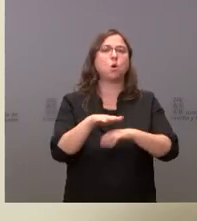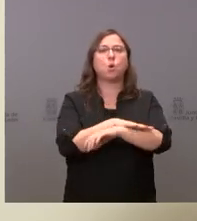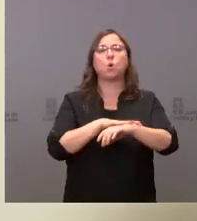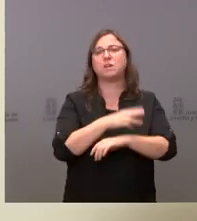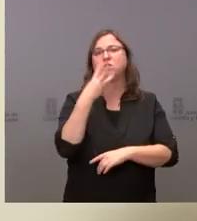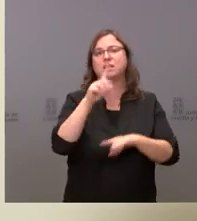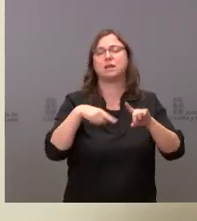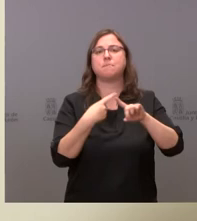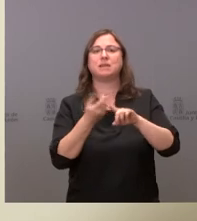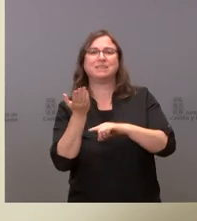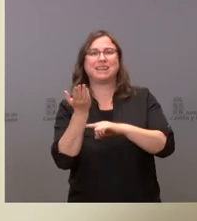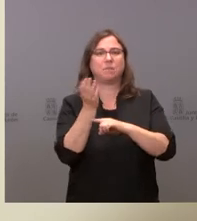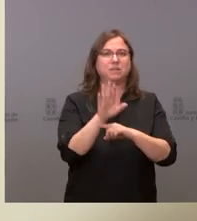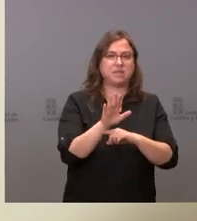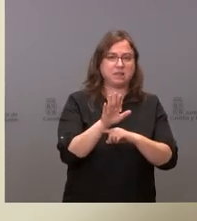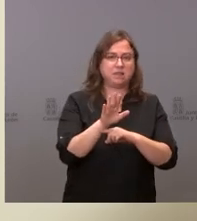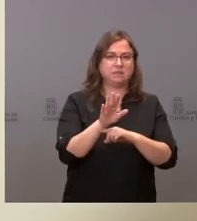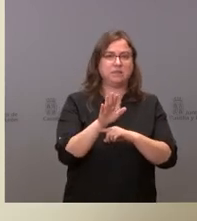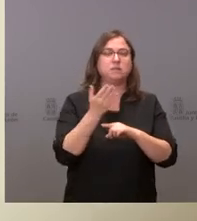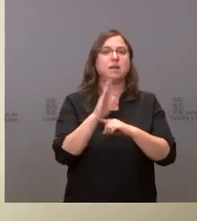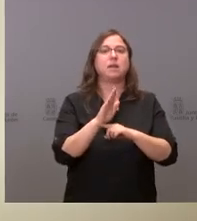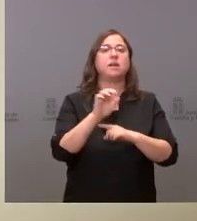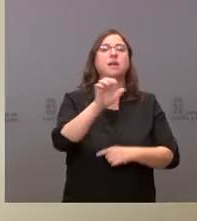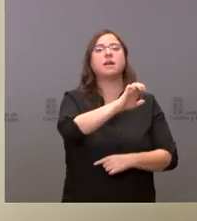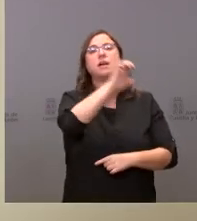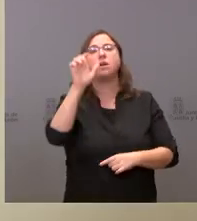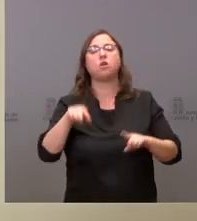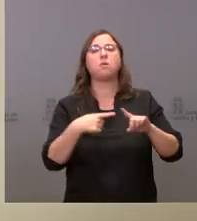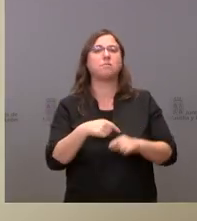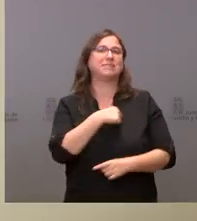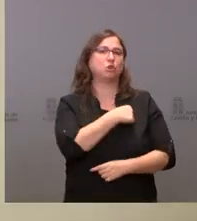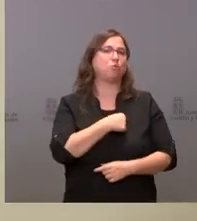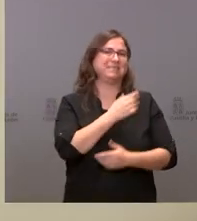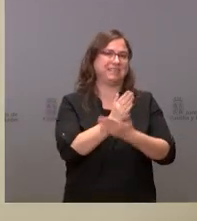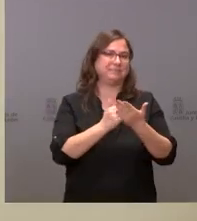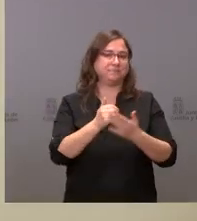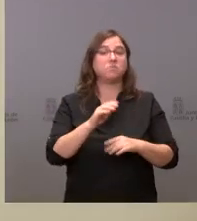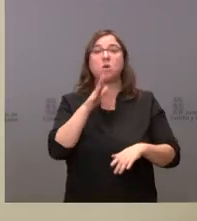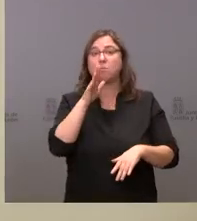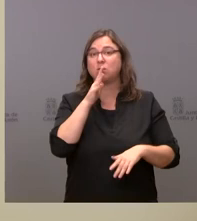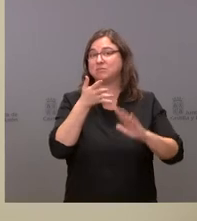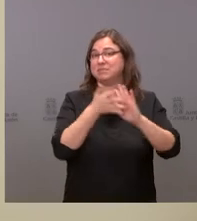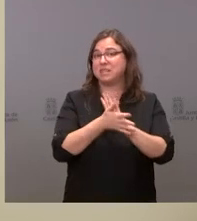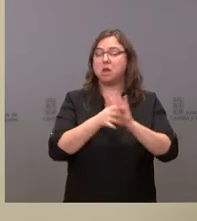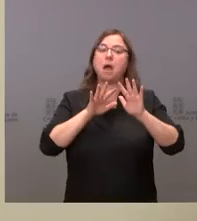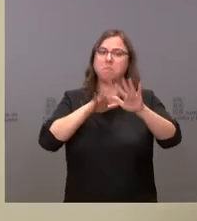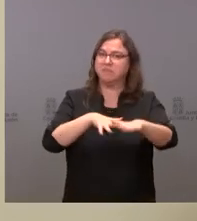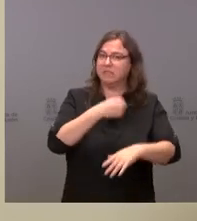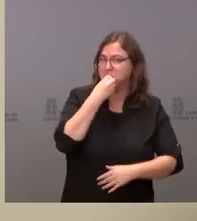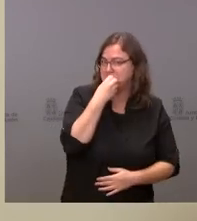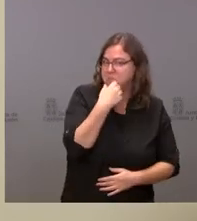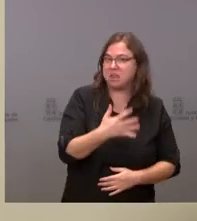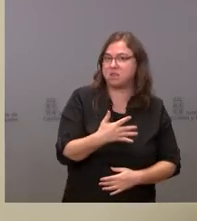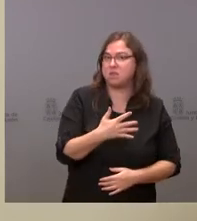representantes tanto en Europa como en el Comité de las Regiones por lo tanto la manifestación está bien pero el logro